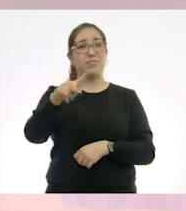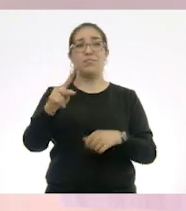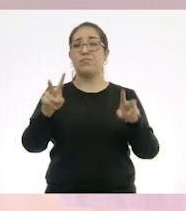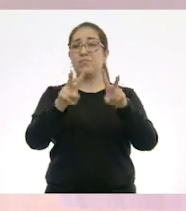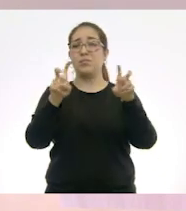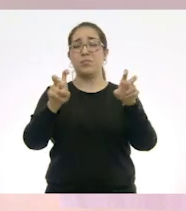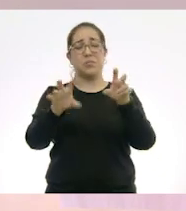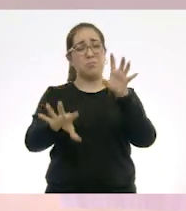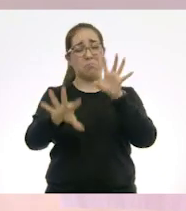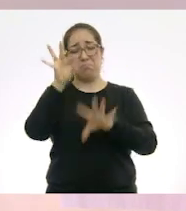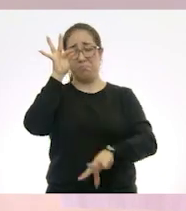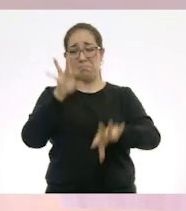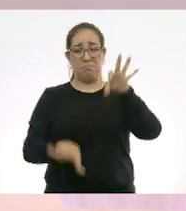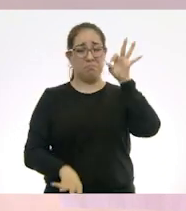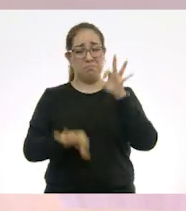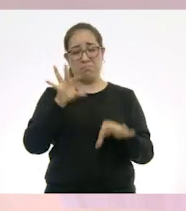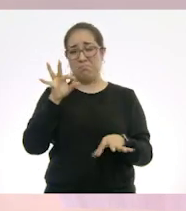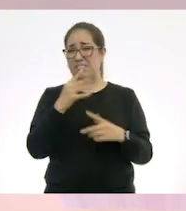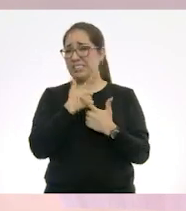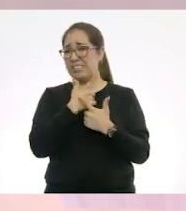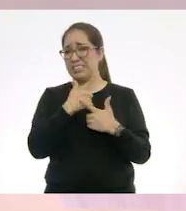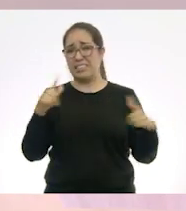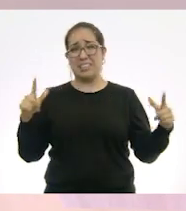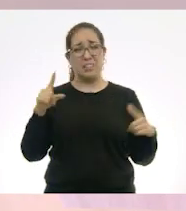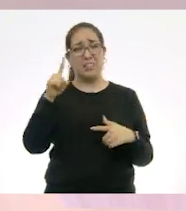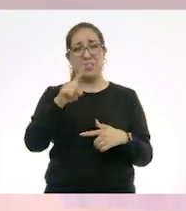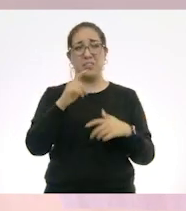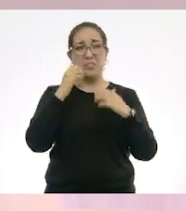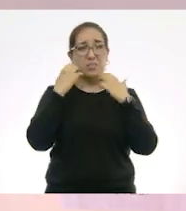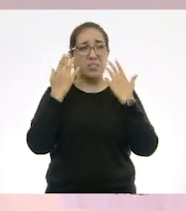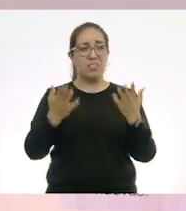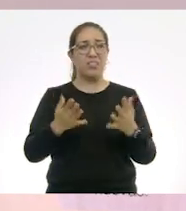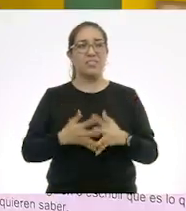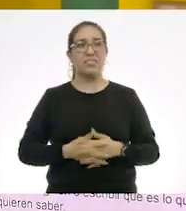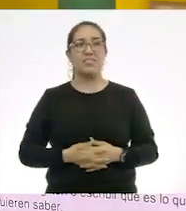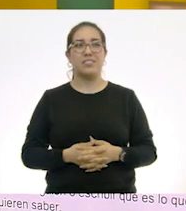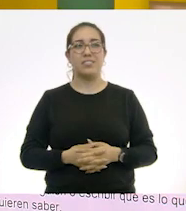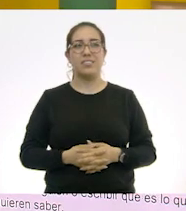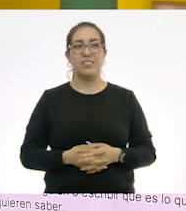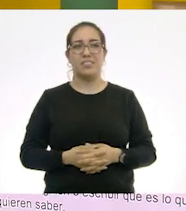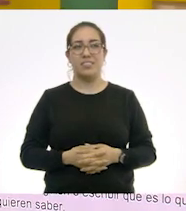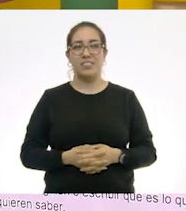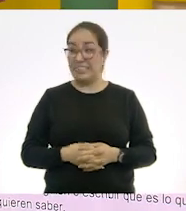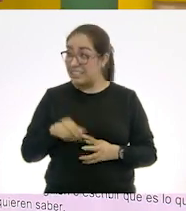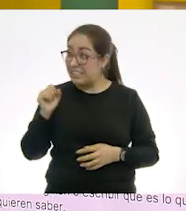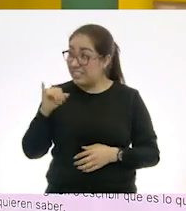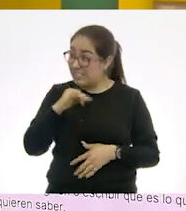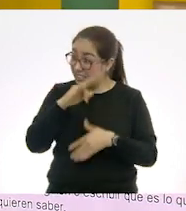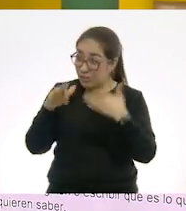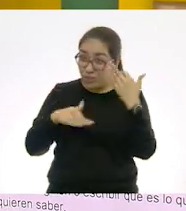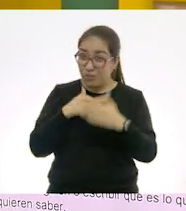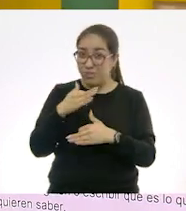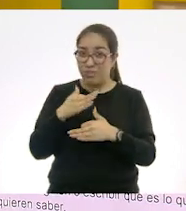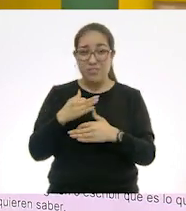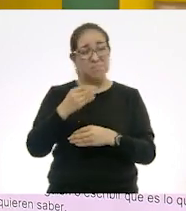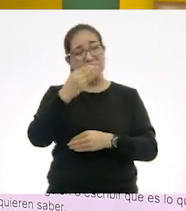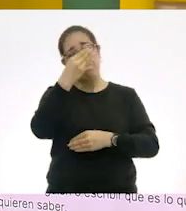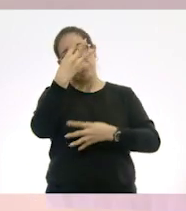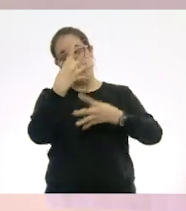tema, el tema que ustedes quieran, de lo que ustedes quieran hablar. De verdad, ¿Ande? De verdad, así, todos los temas que queramos.